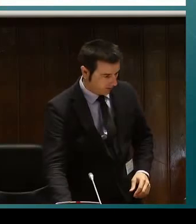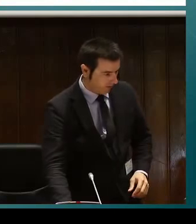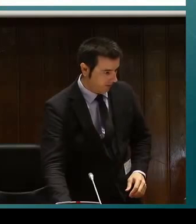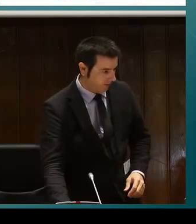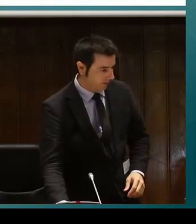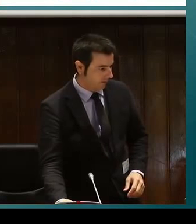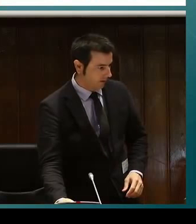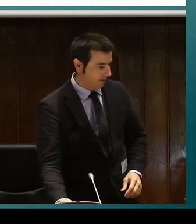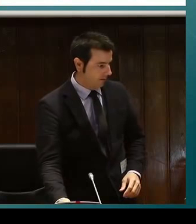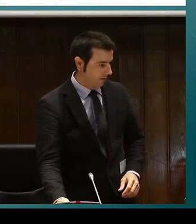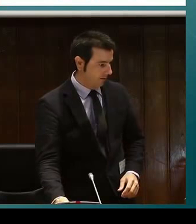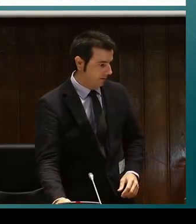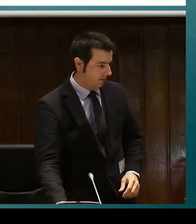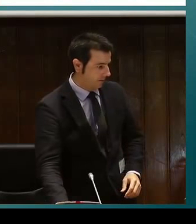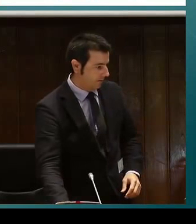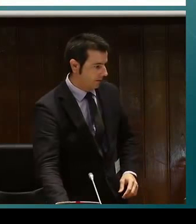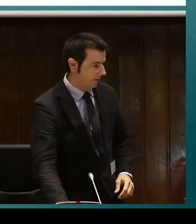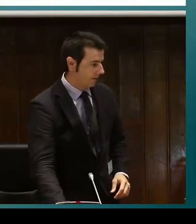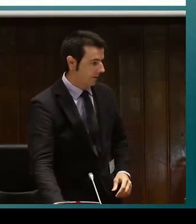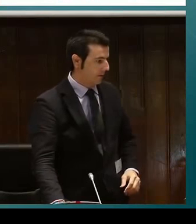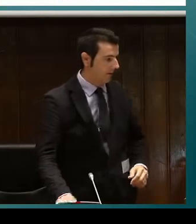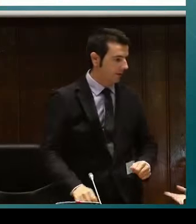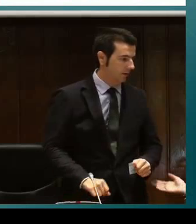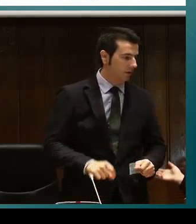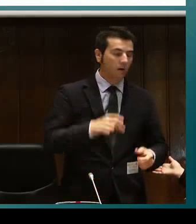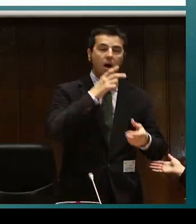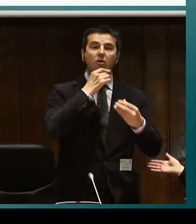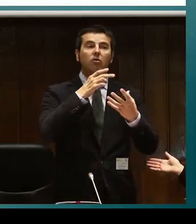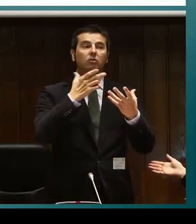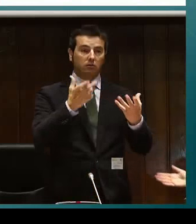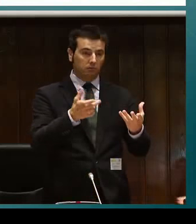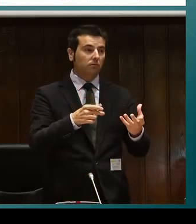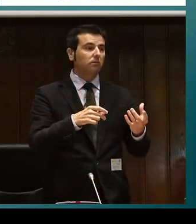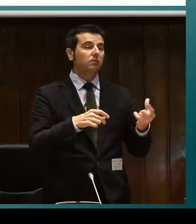pero sí que es verdad que hay personas sordociegas totales que pueden llegar a desarrollarse con normalidad.